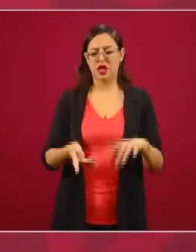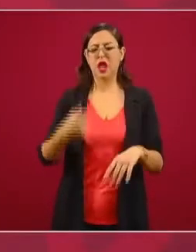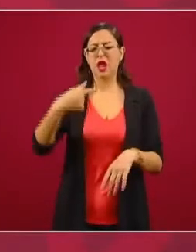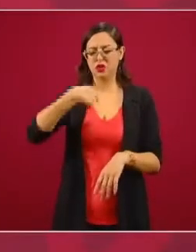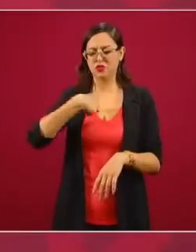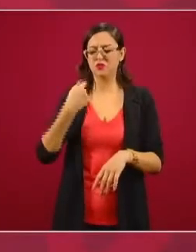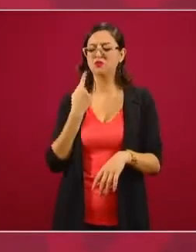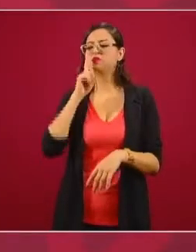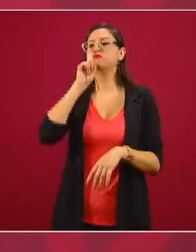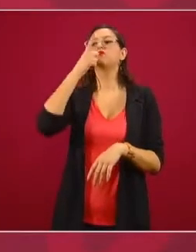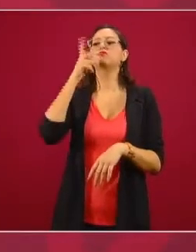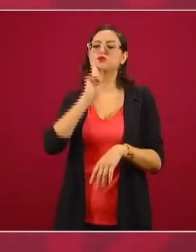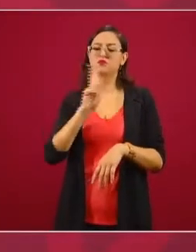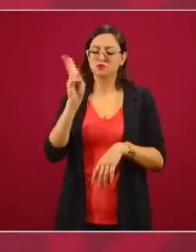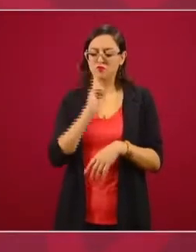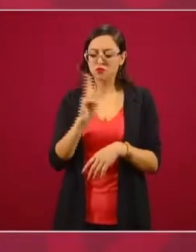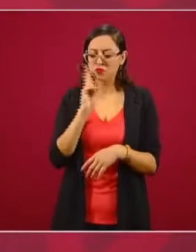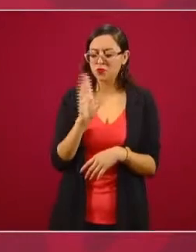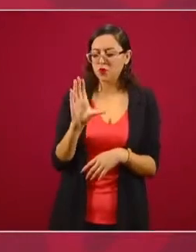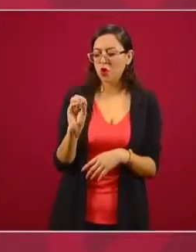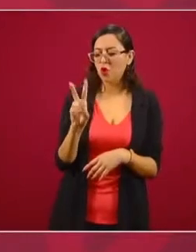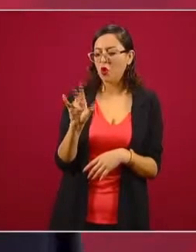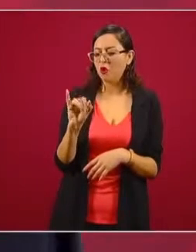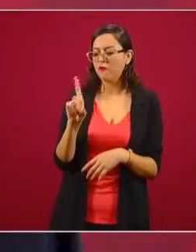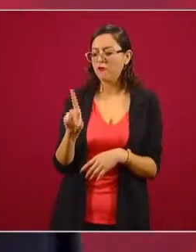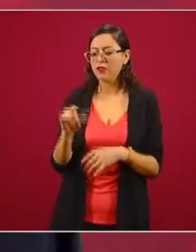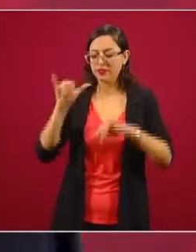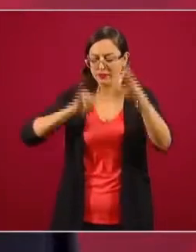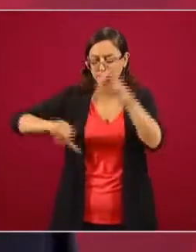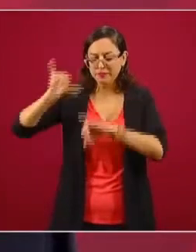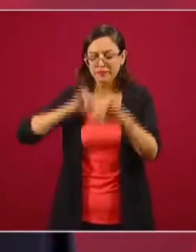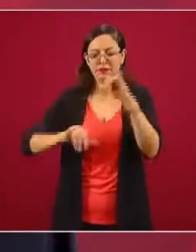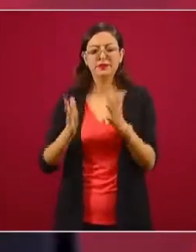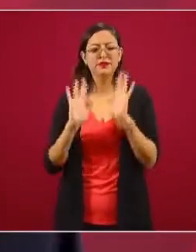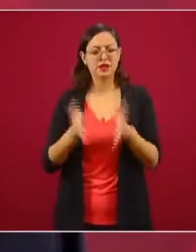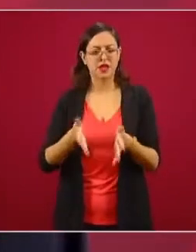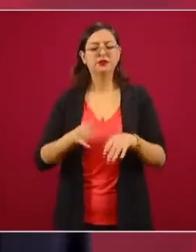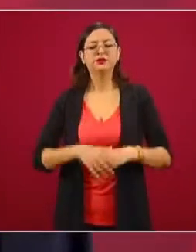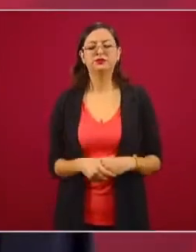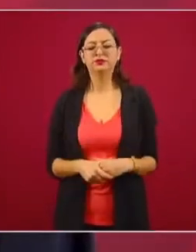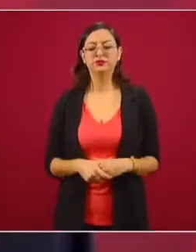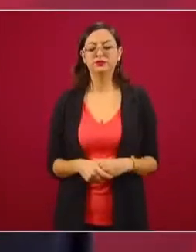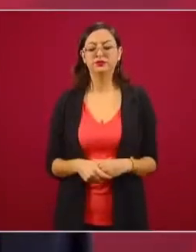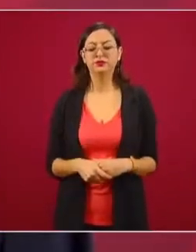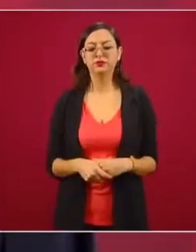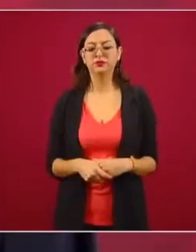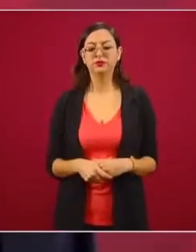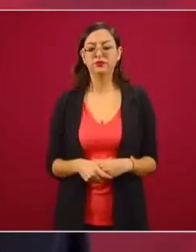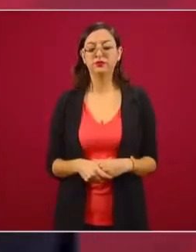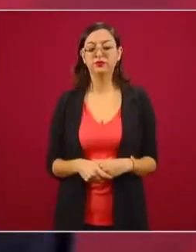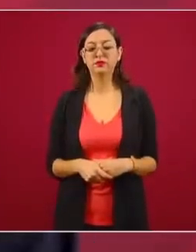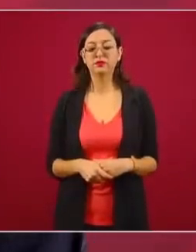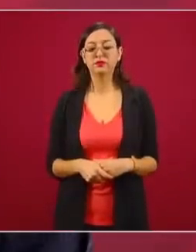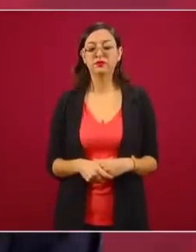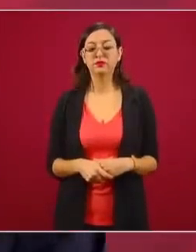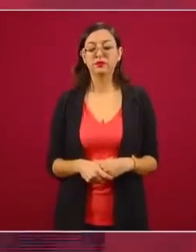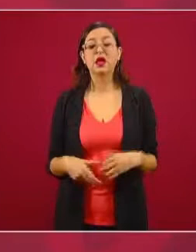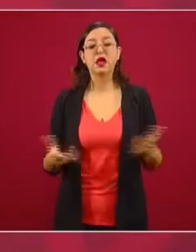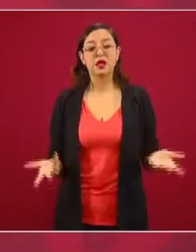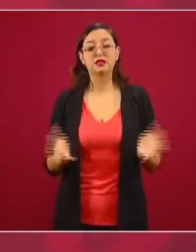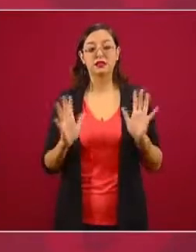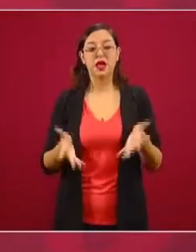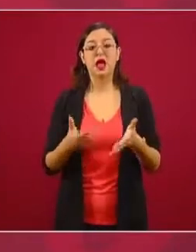para que el Reforma pueda decir que ahora sí ya